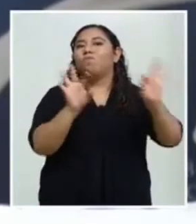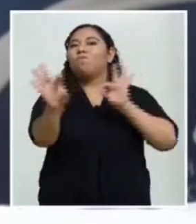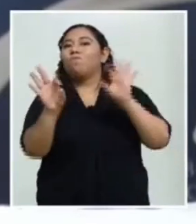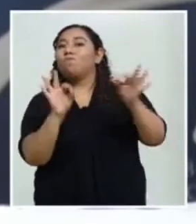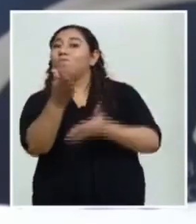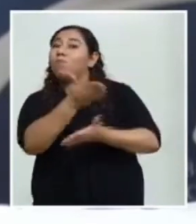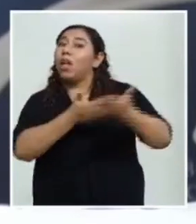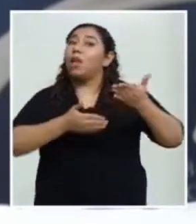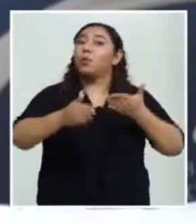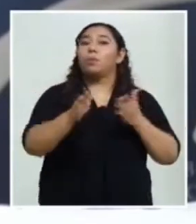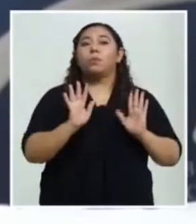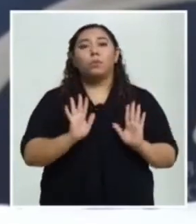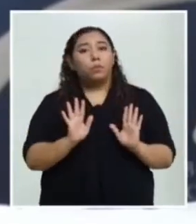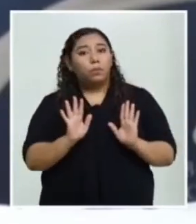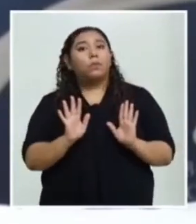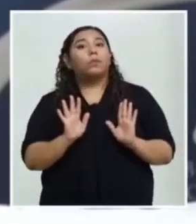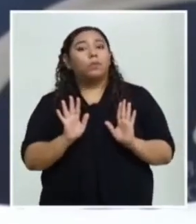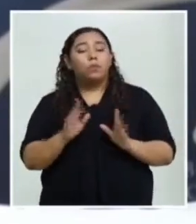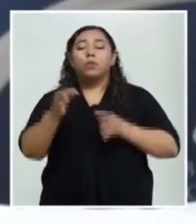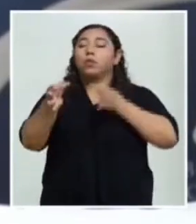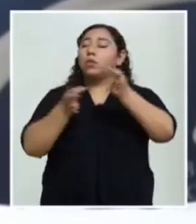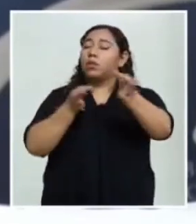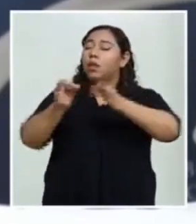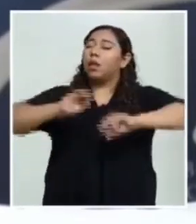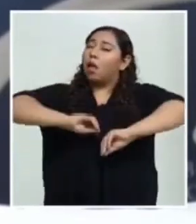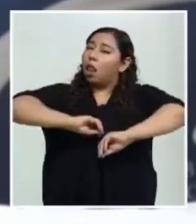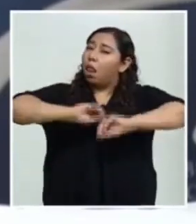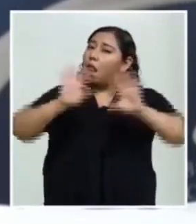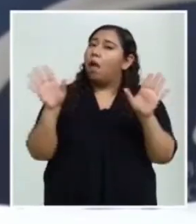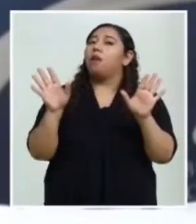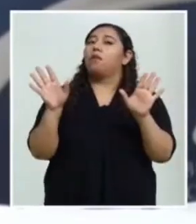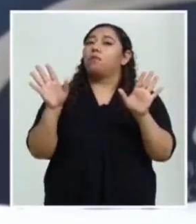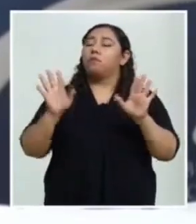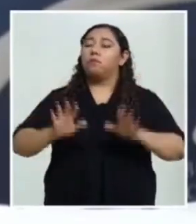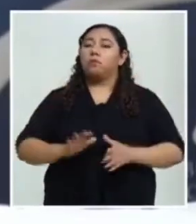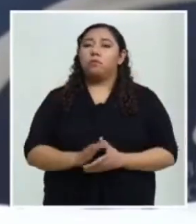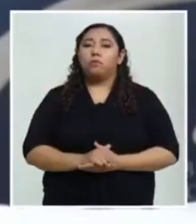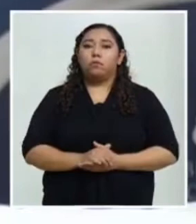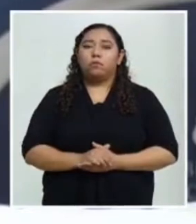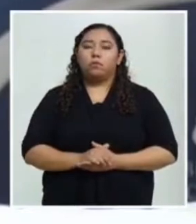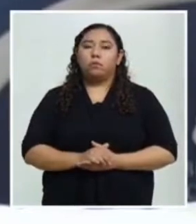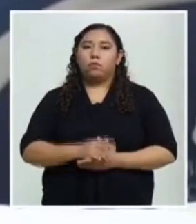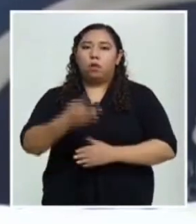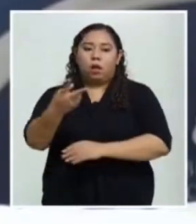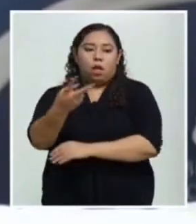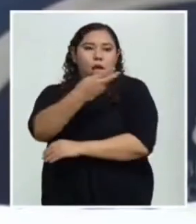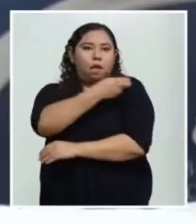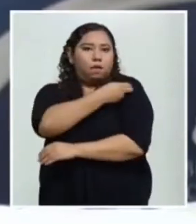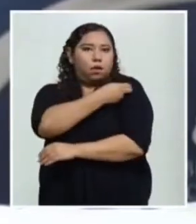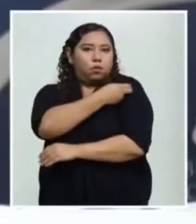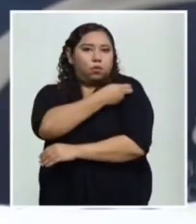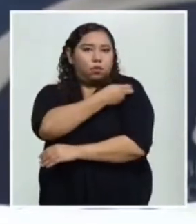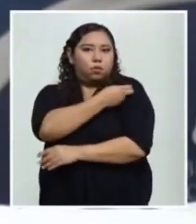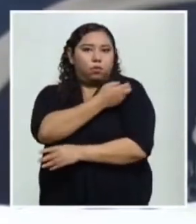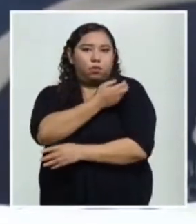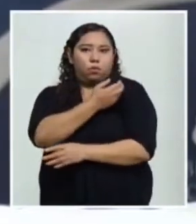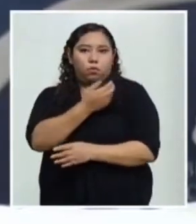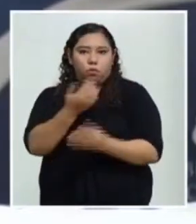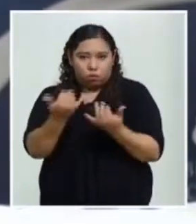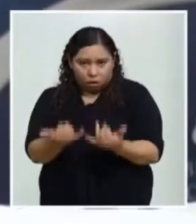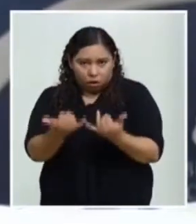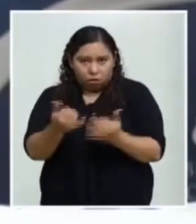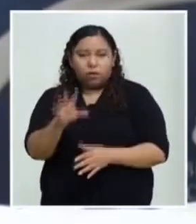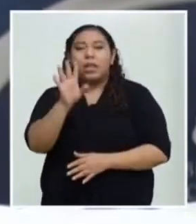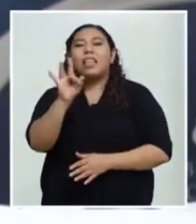en otras ocasiones es dejar en claro que no hay vacuna en este momento para menores de 18